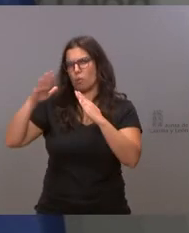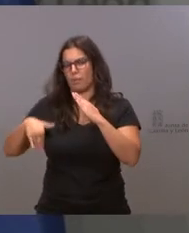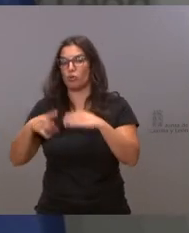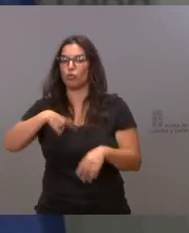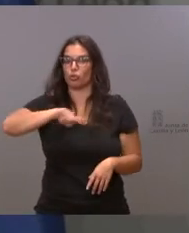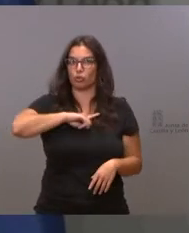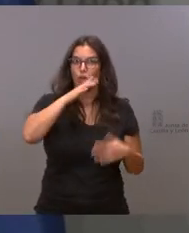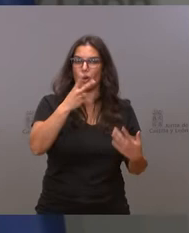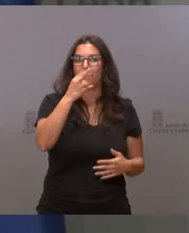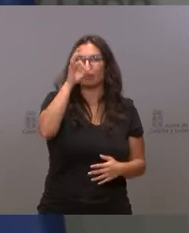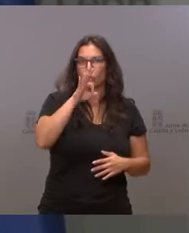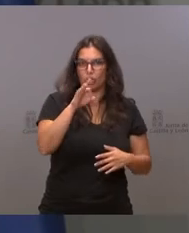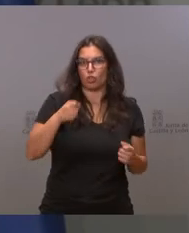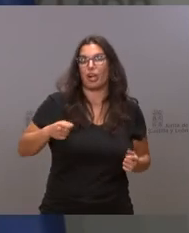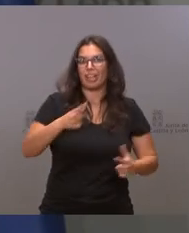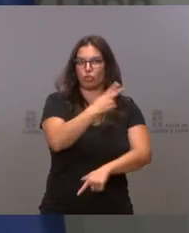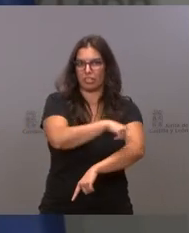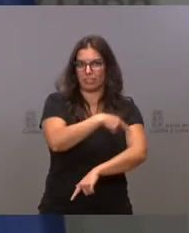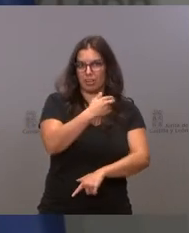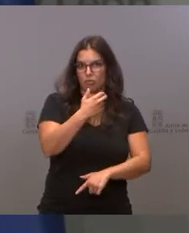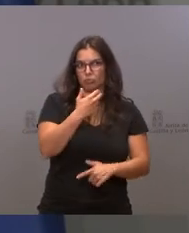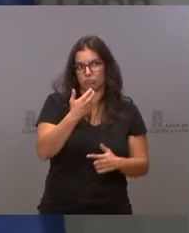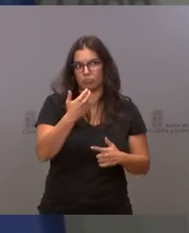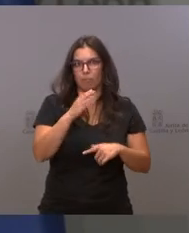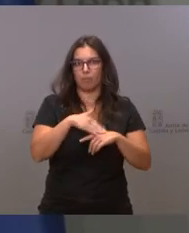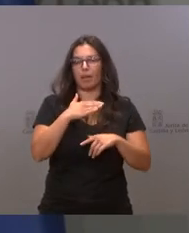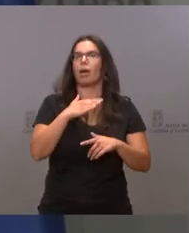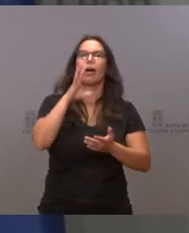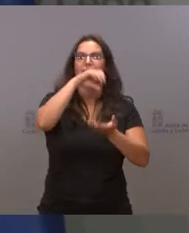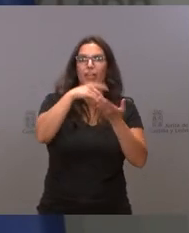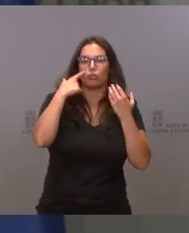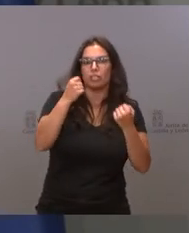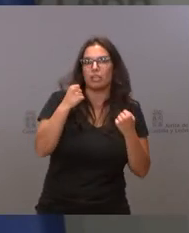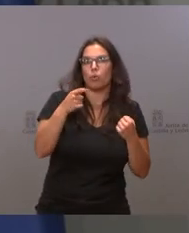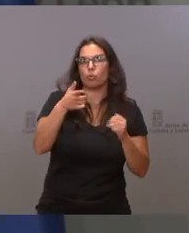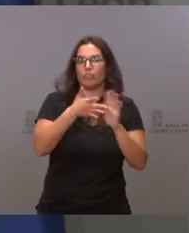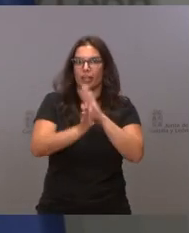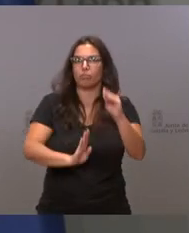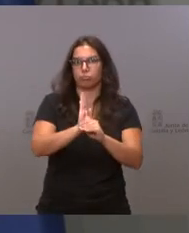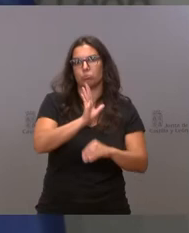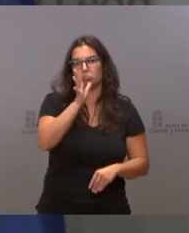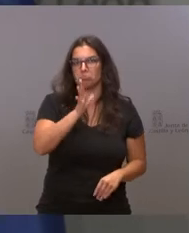estamos ya en el 20% de gasto sanitario dedicado a atención primaria. Eso es una notable inversión.